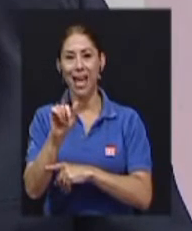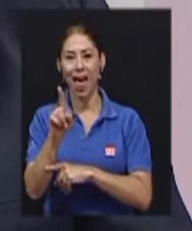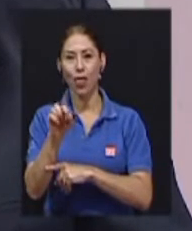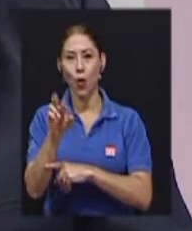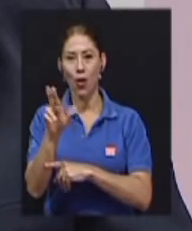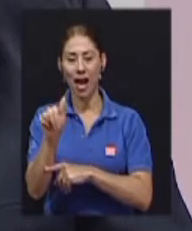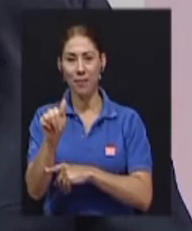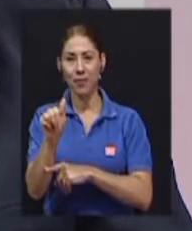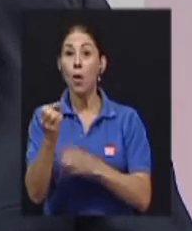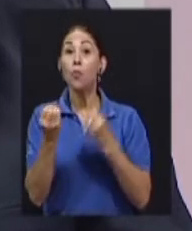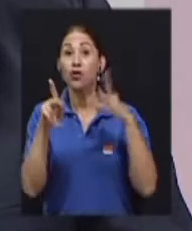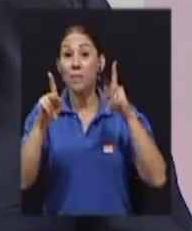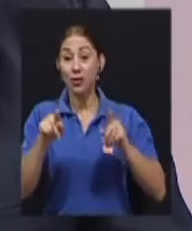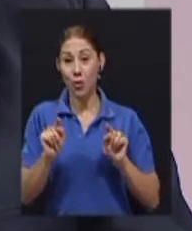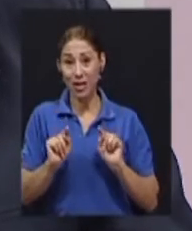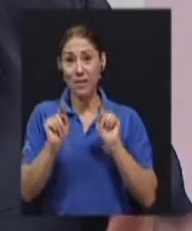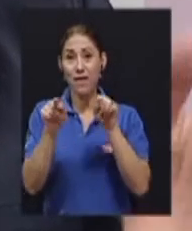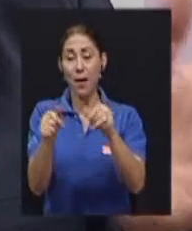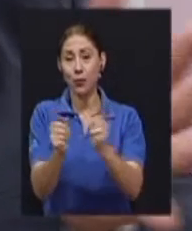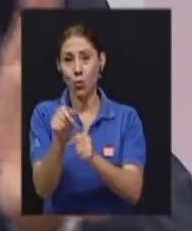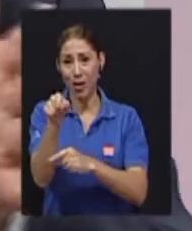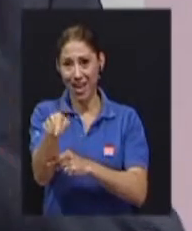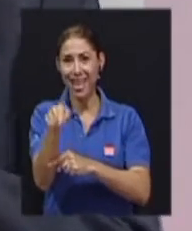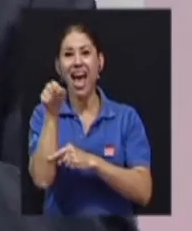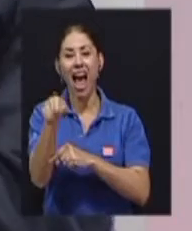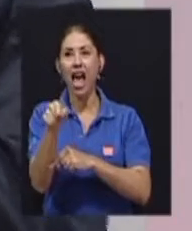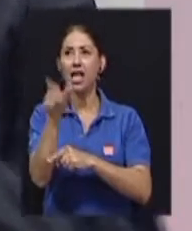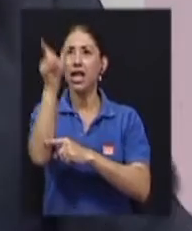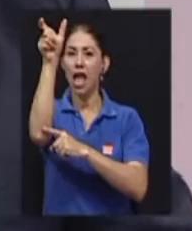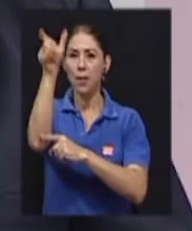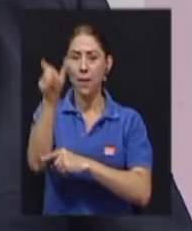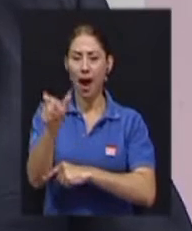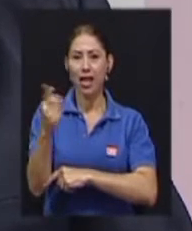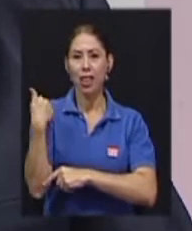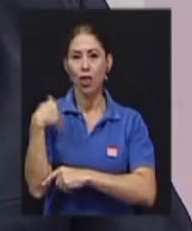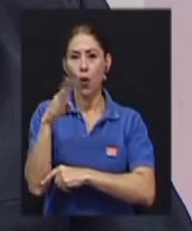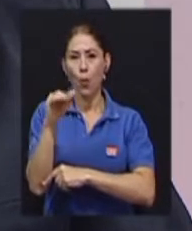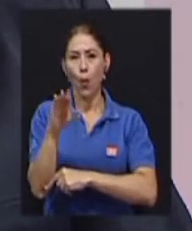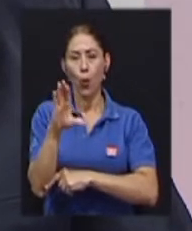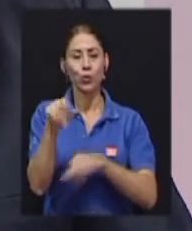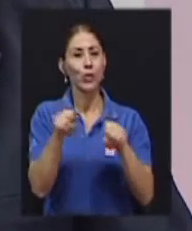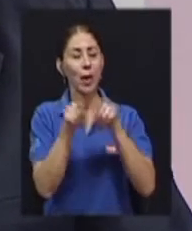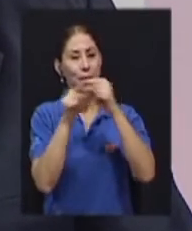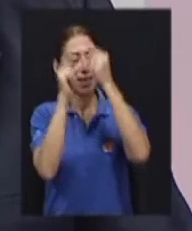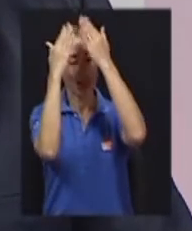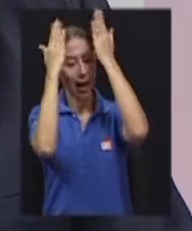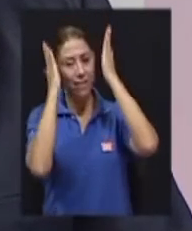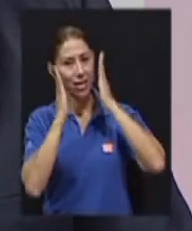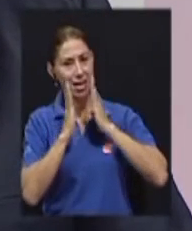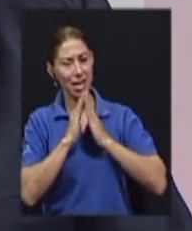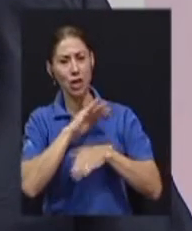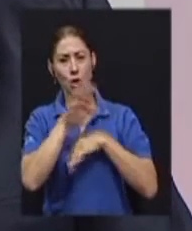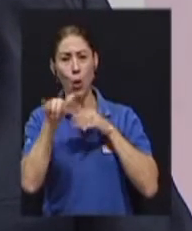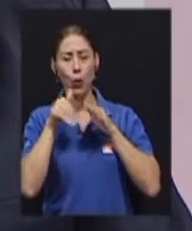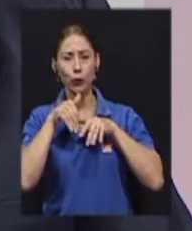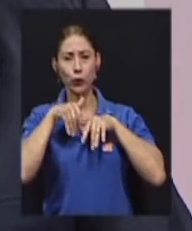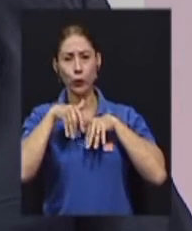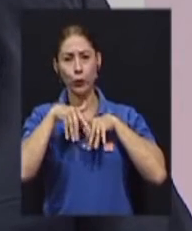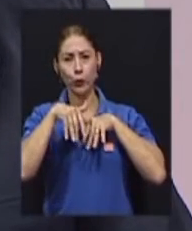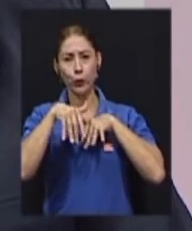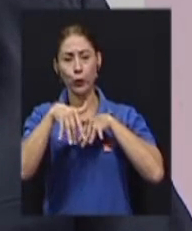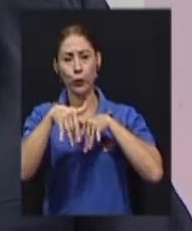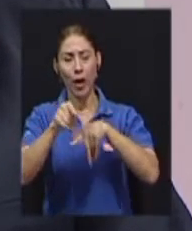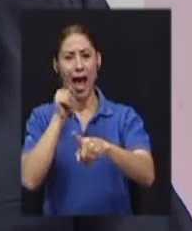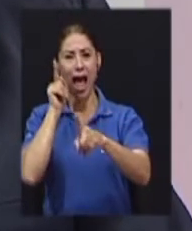la imagen de Don Bosco y la Virgen Peregrina y nos dirigiremos hasta la Basílica donde allá la Eucaristía